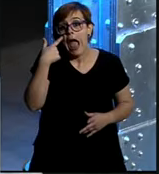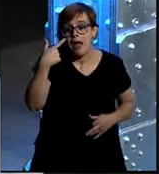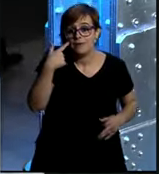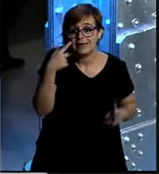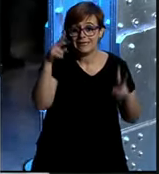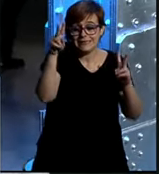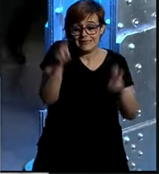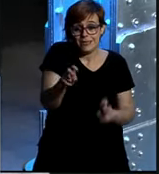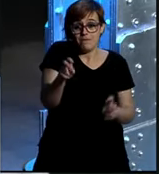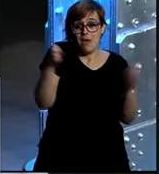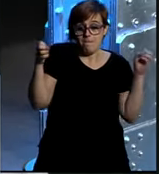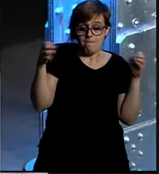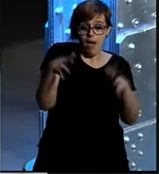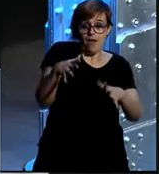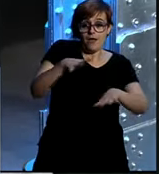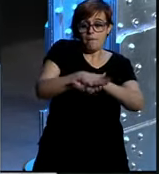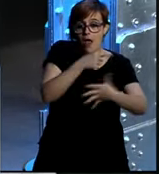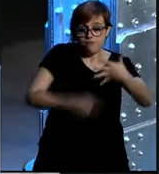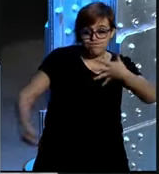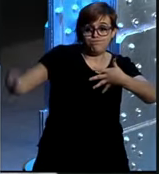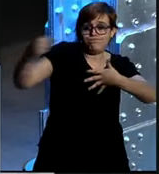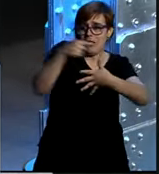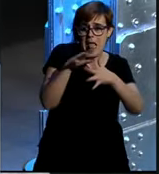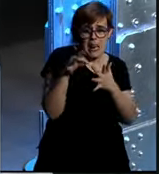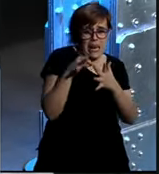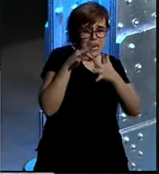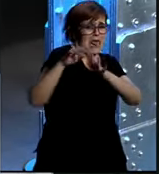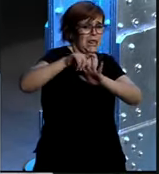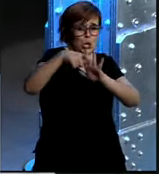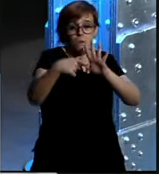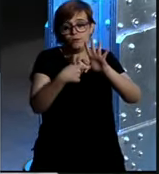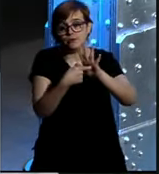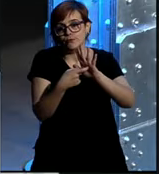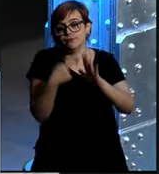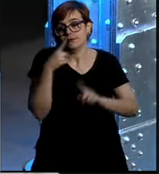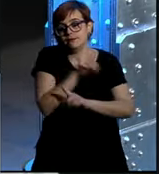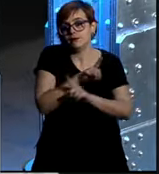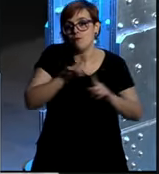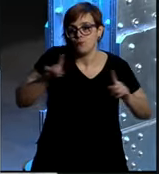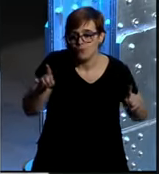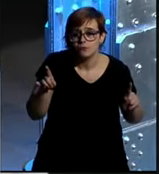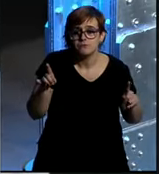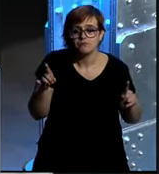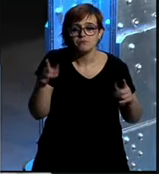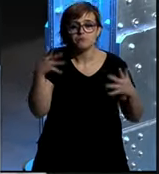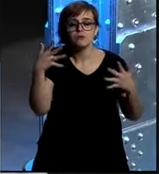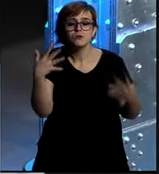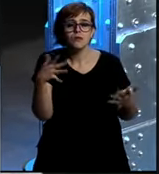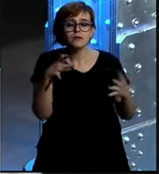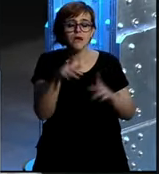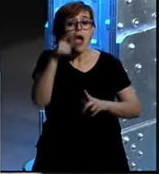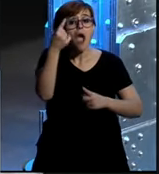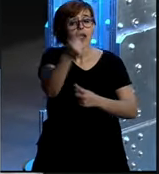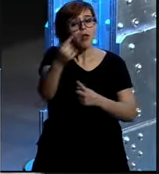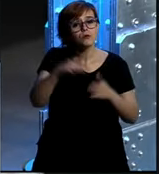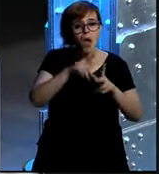entender que somos líderes absolutos o que estamos en una posición destacada cada ranking